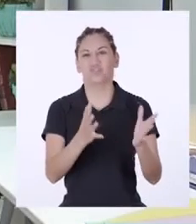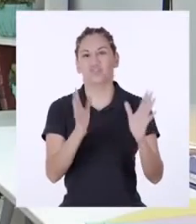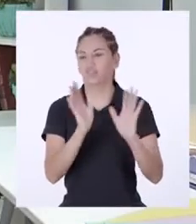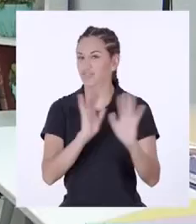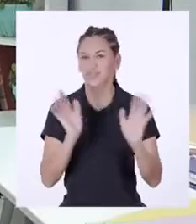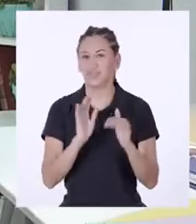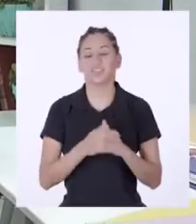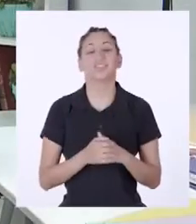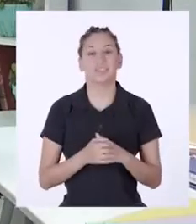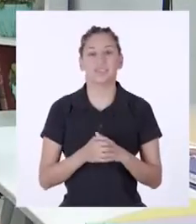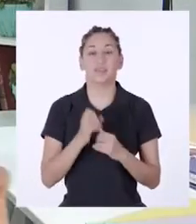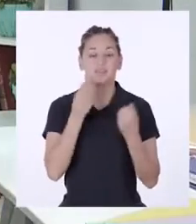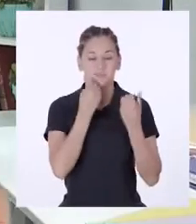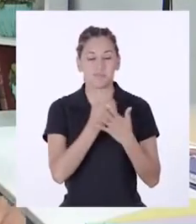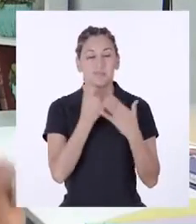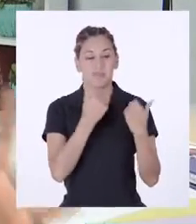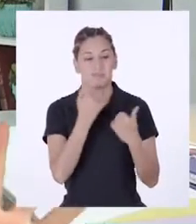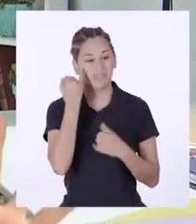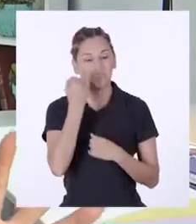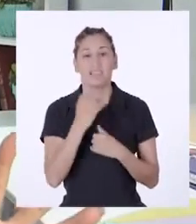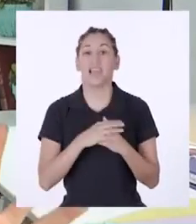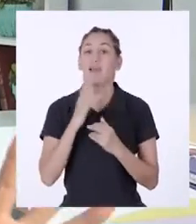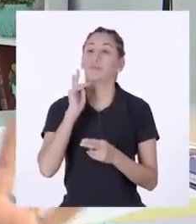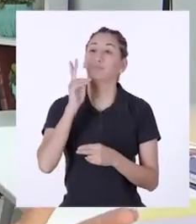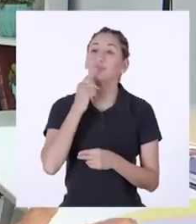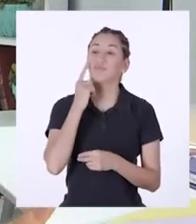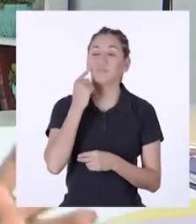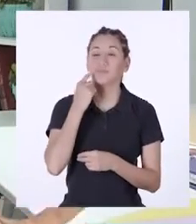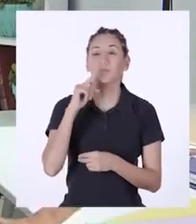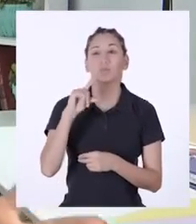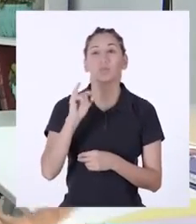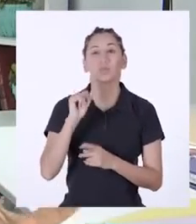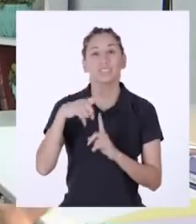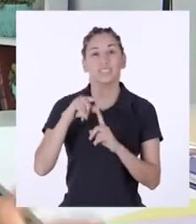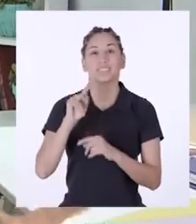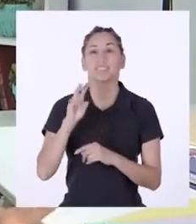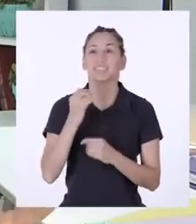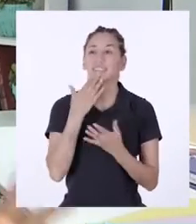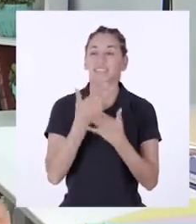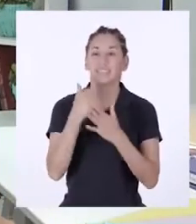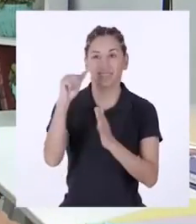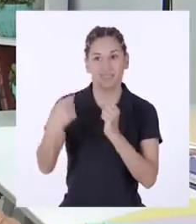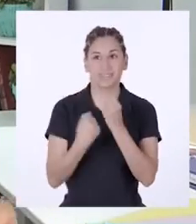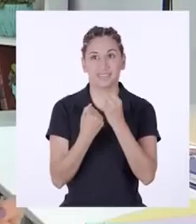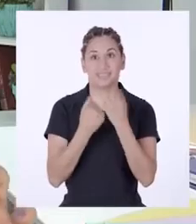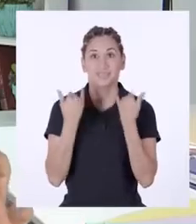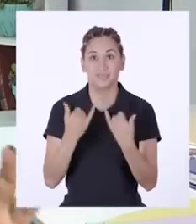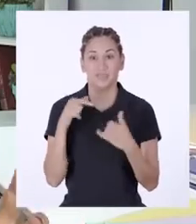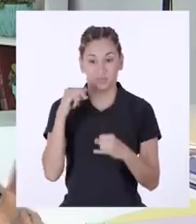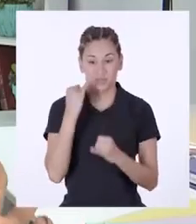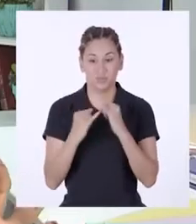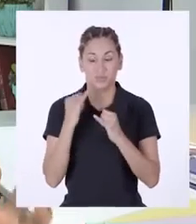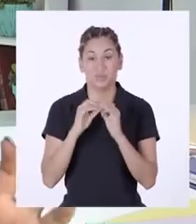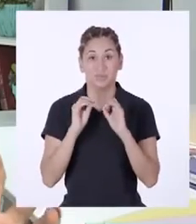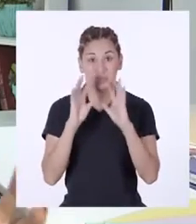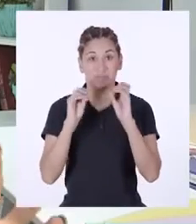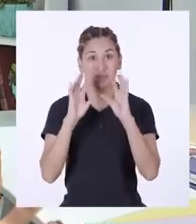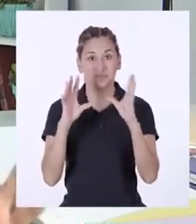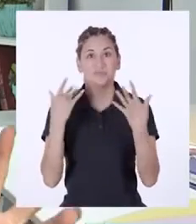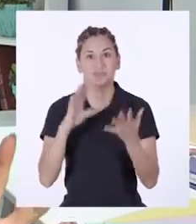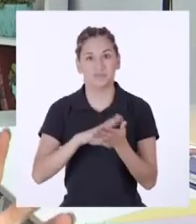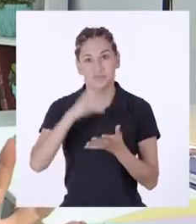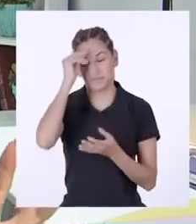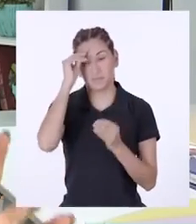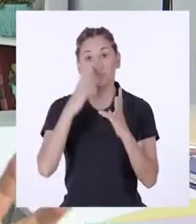dicho, plantiquis! Profesor Gustavo, gracias por acompañarnos en esta investigación hoy. Durante estos últimos días hemos